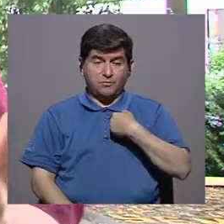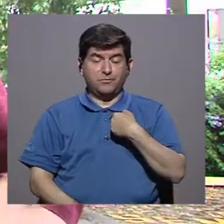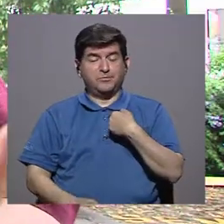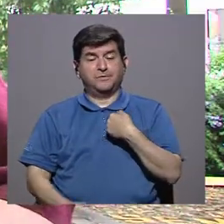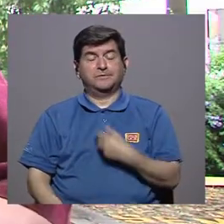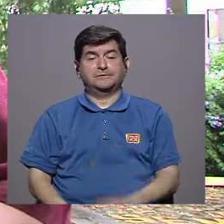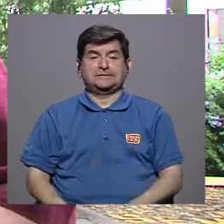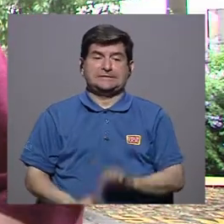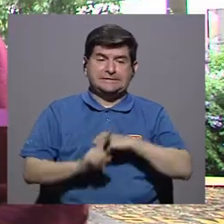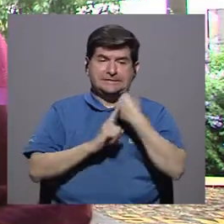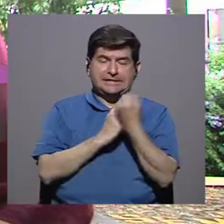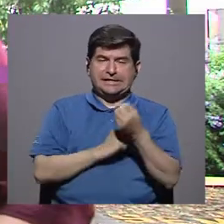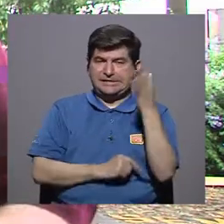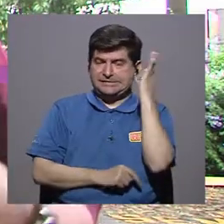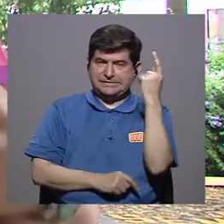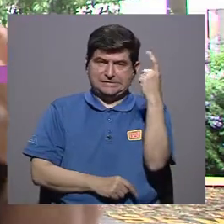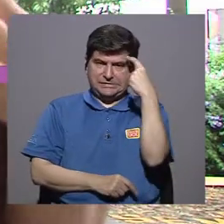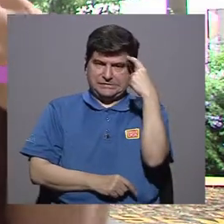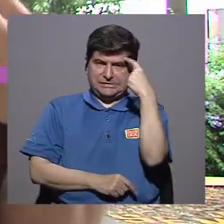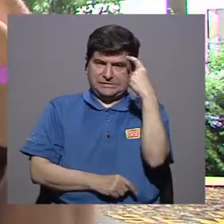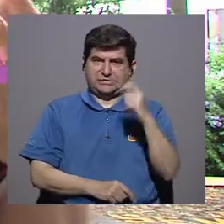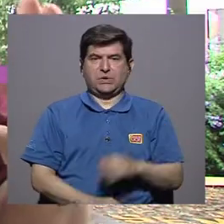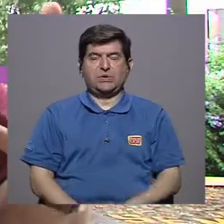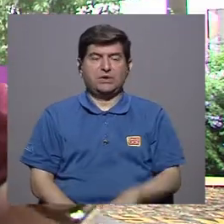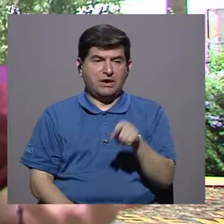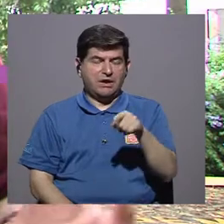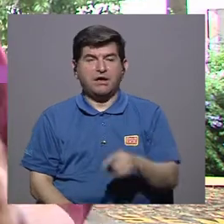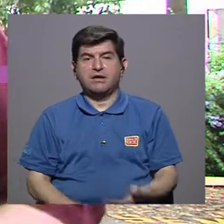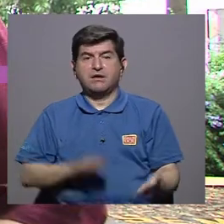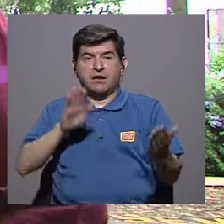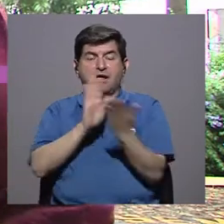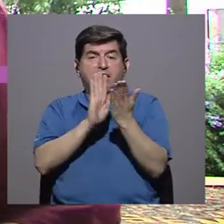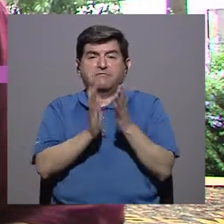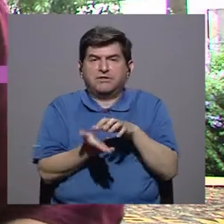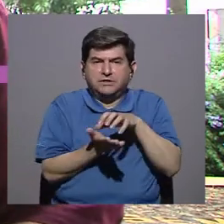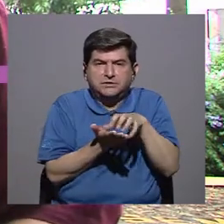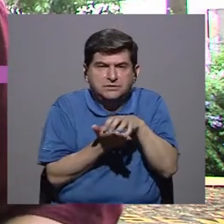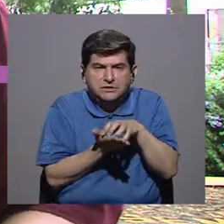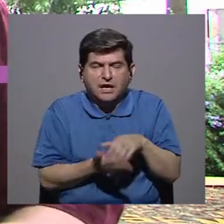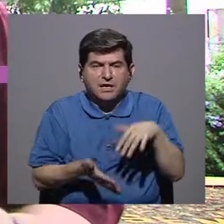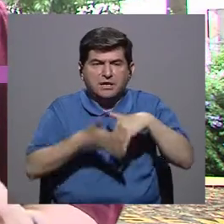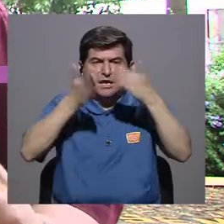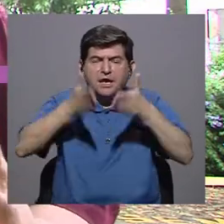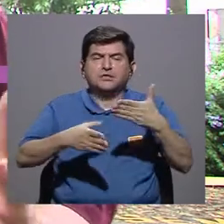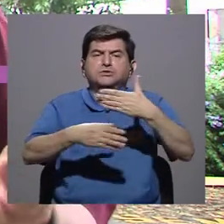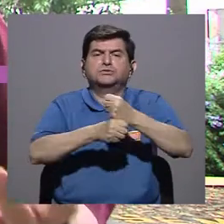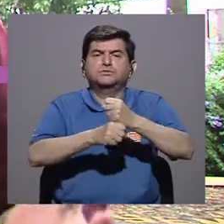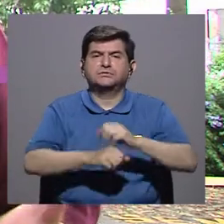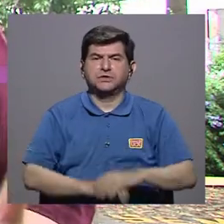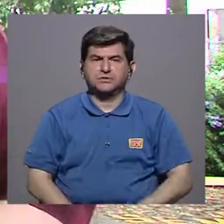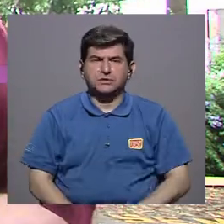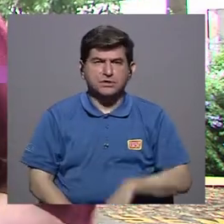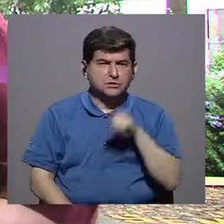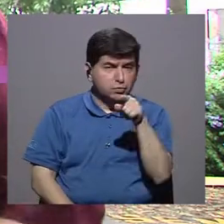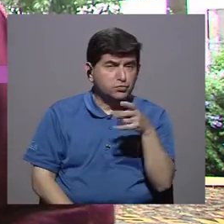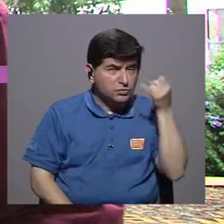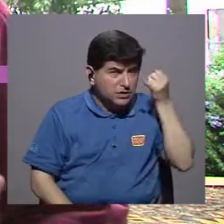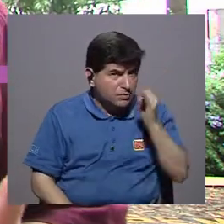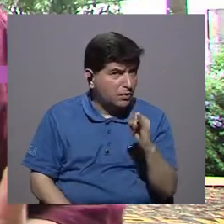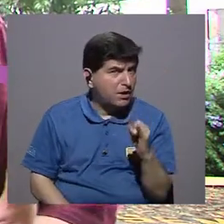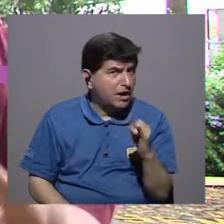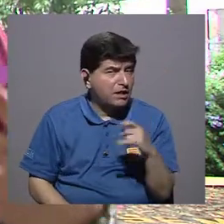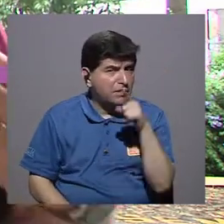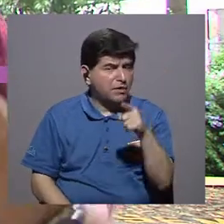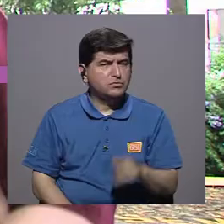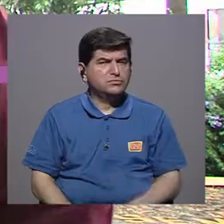ponerse en los zapatos de una mujer que se enfrente a los cuestionamientos que hicieron los estudiantes. Por ejemplo, usted fue